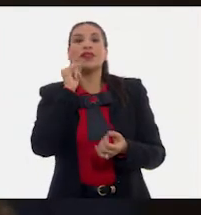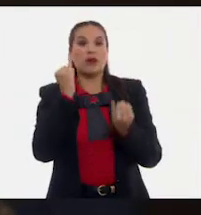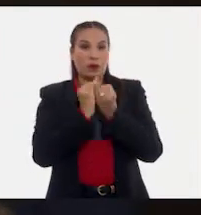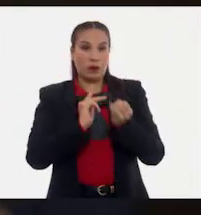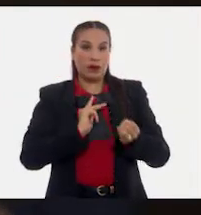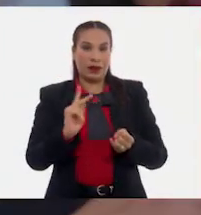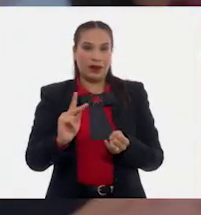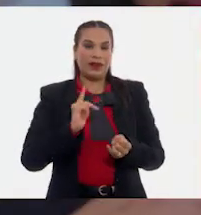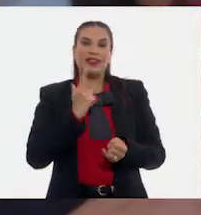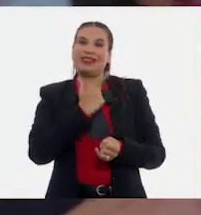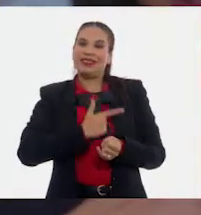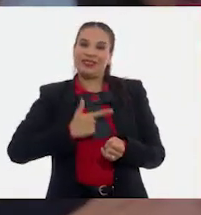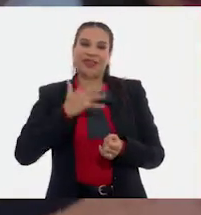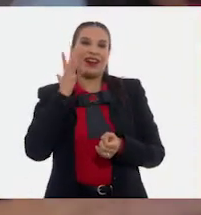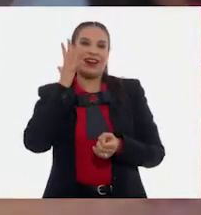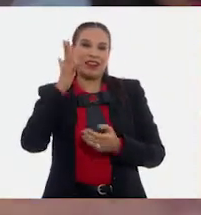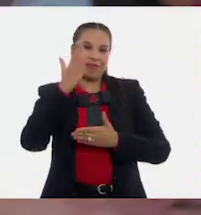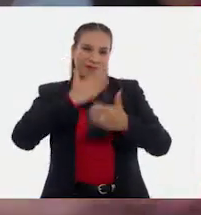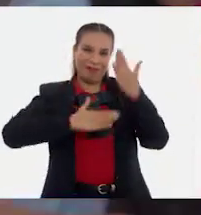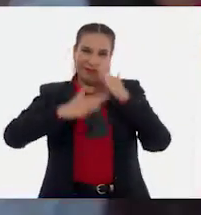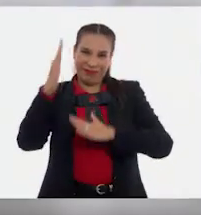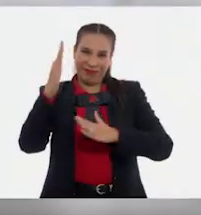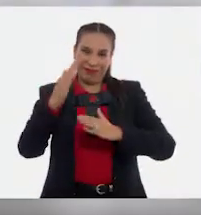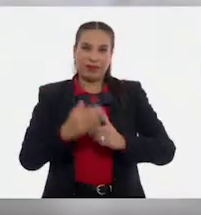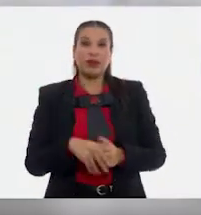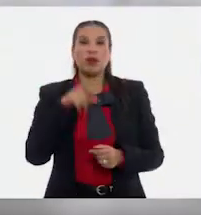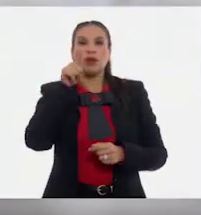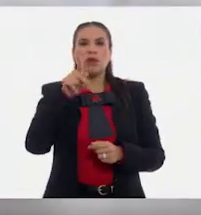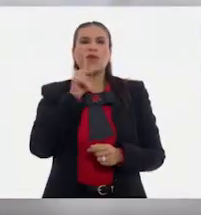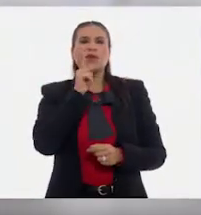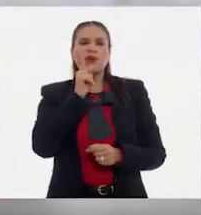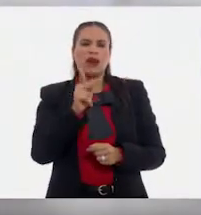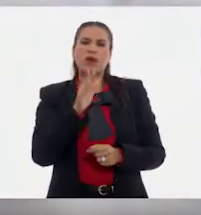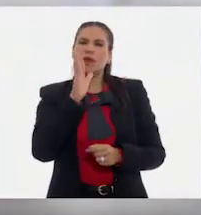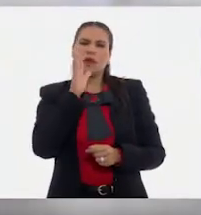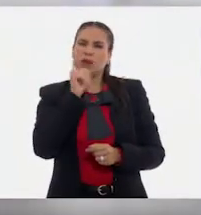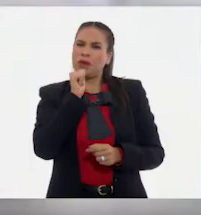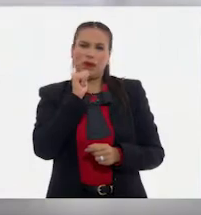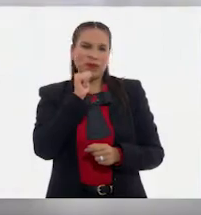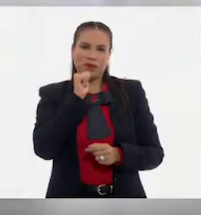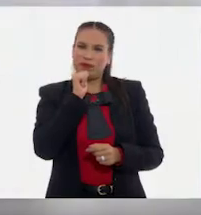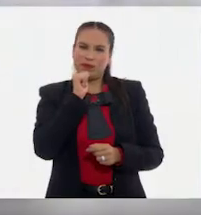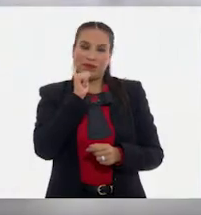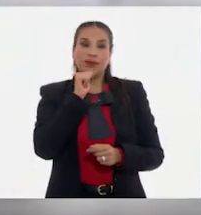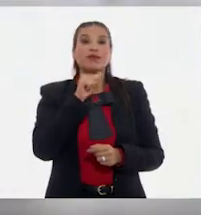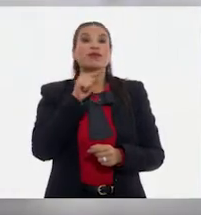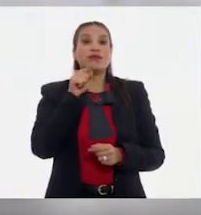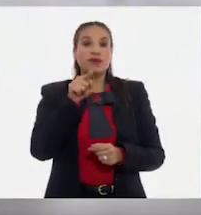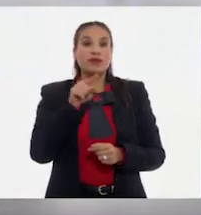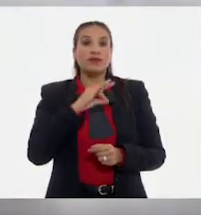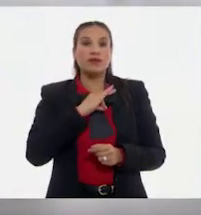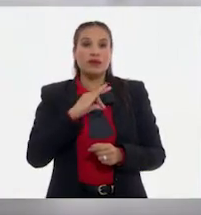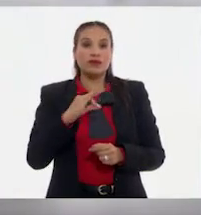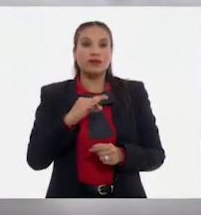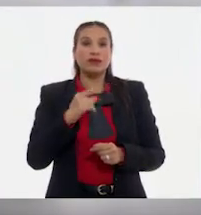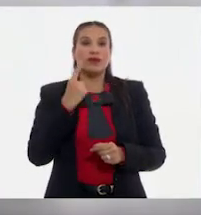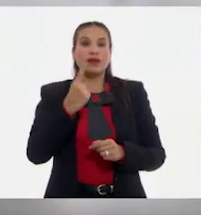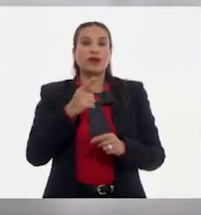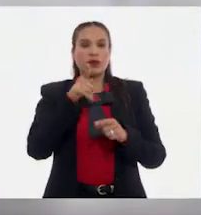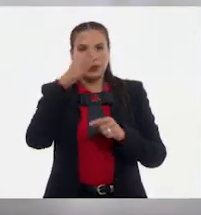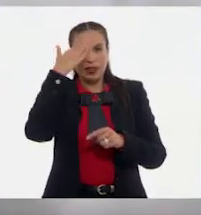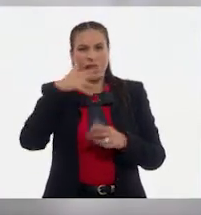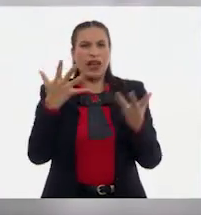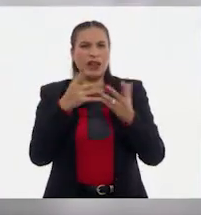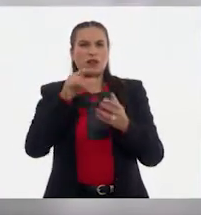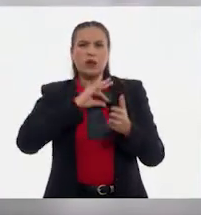como yo, les gustaría llegar muy lejos. Que en tu vocabulario no exista el no se puede porque solamente tú sabes